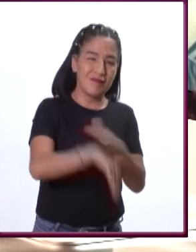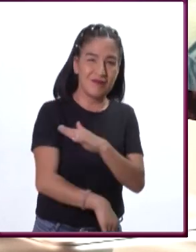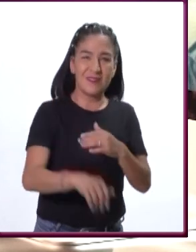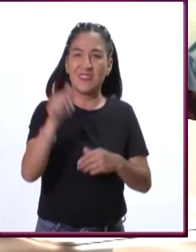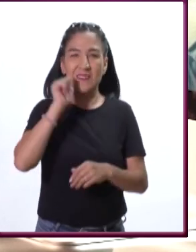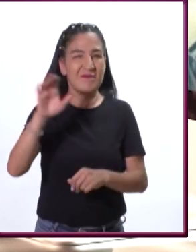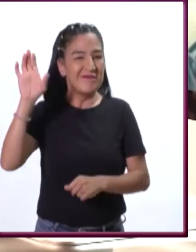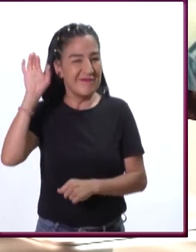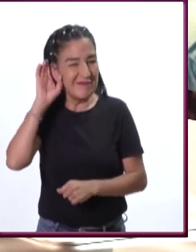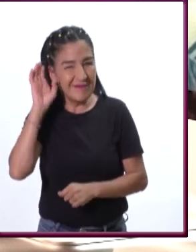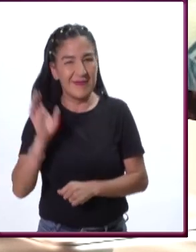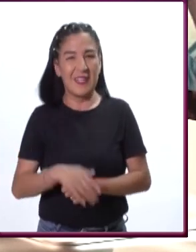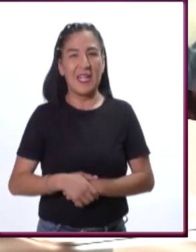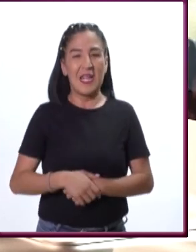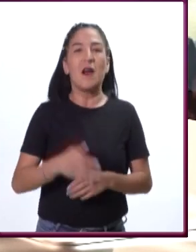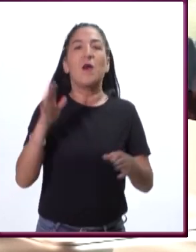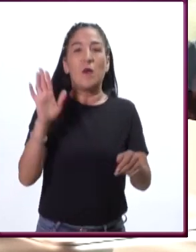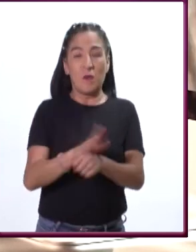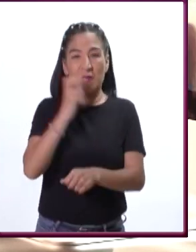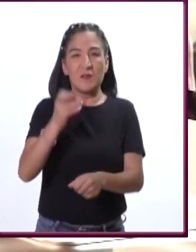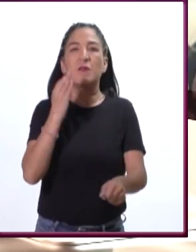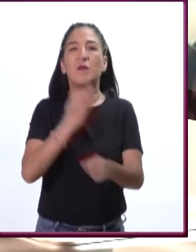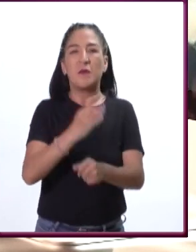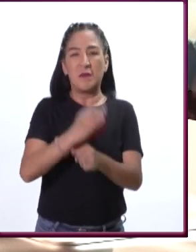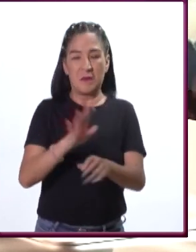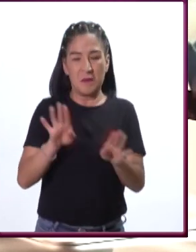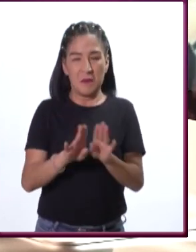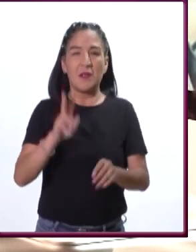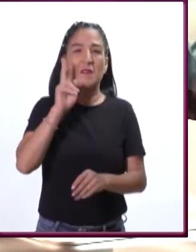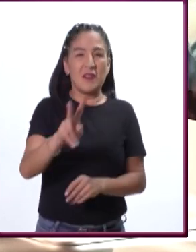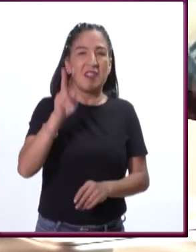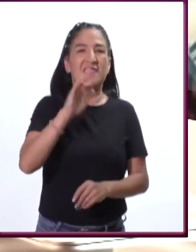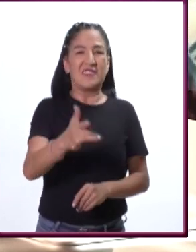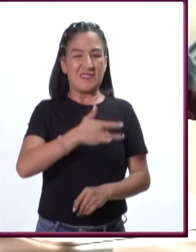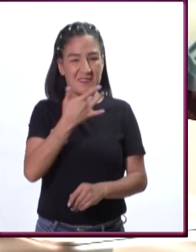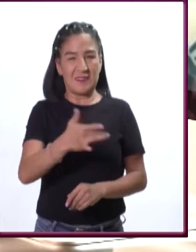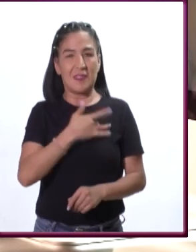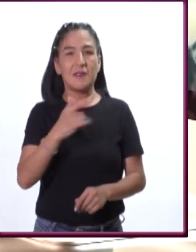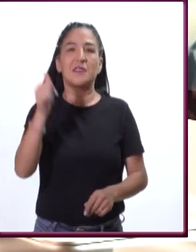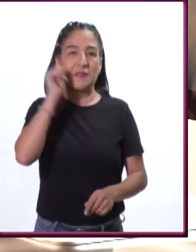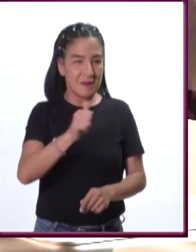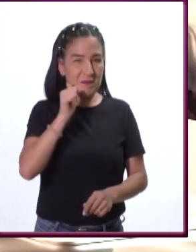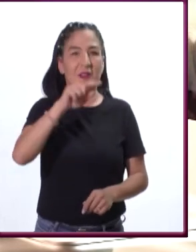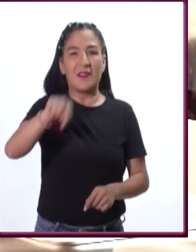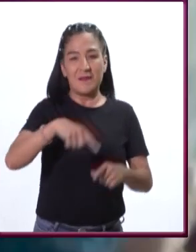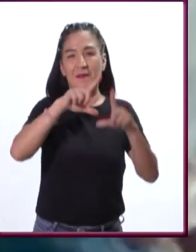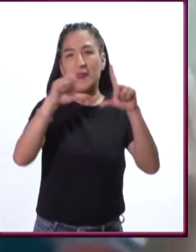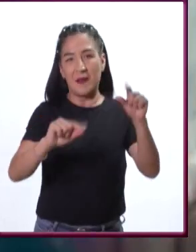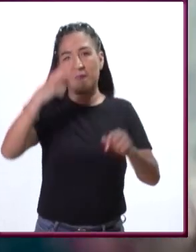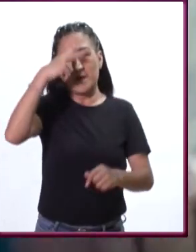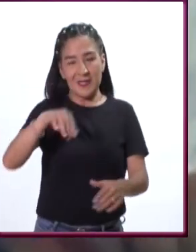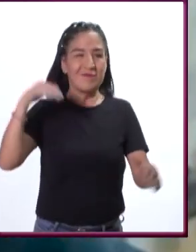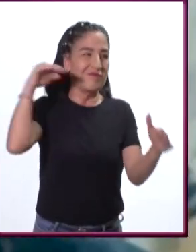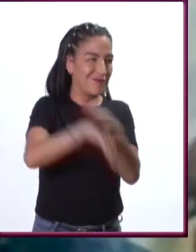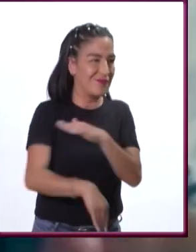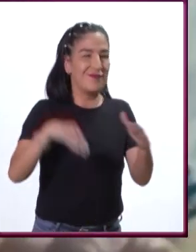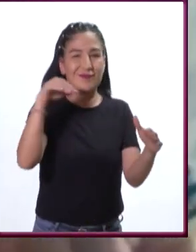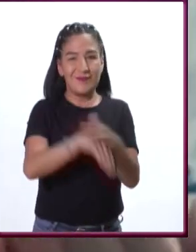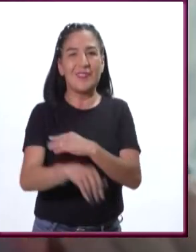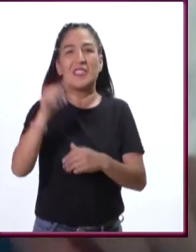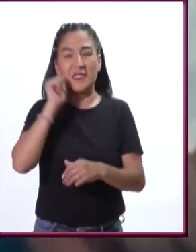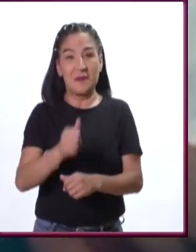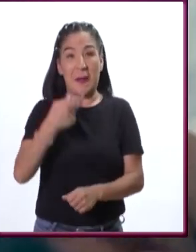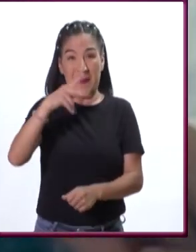y lo tenemos como muy metido y siempre sentimos que estamos fracasando en todo. Pero en esta